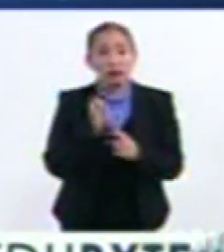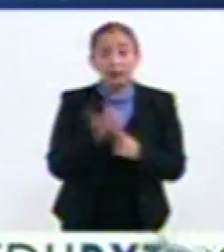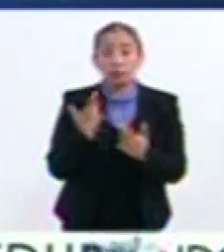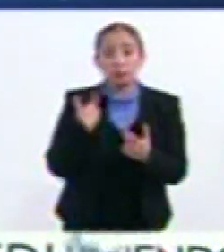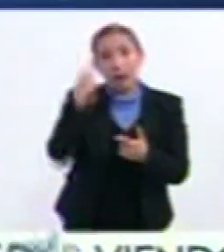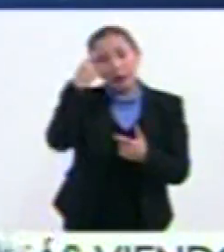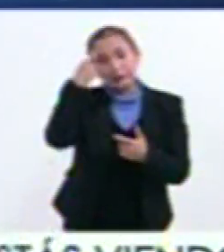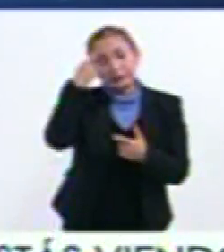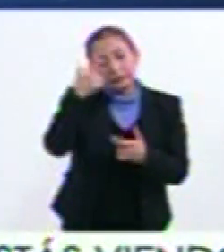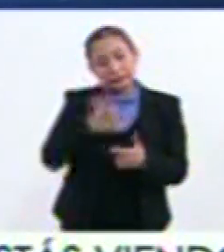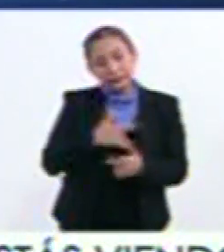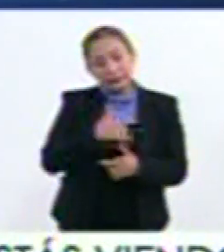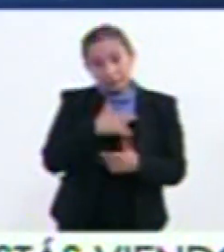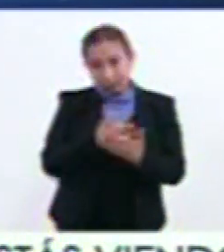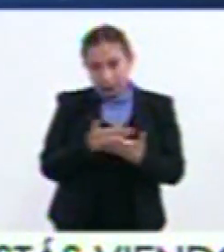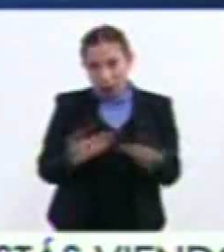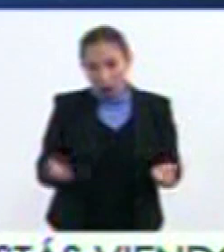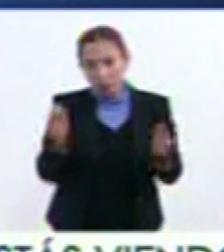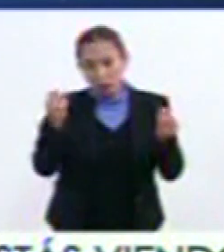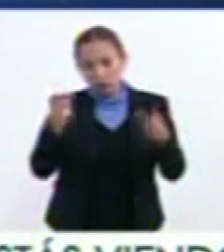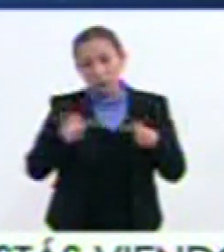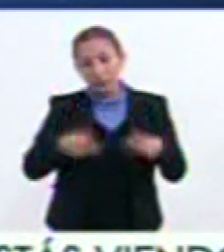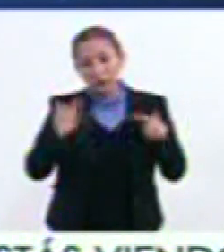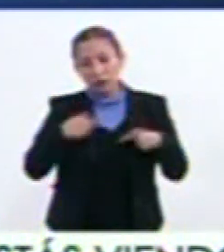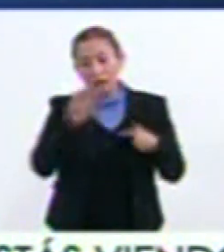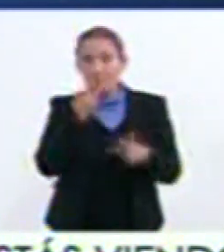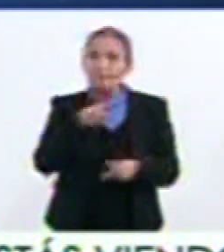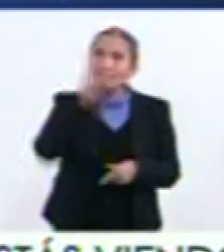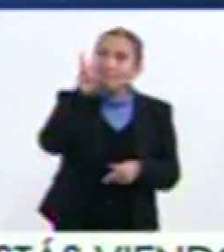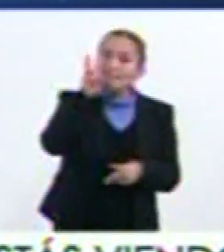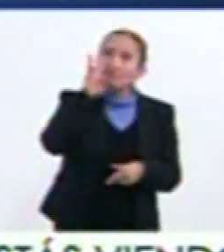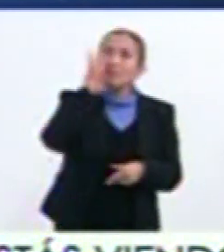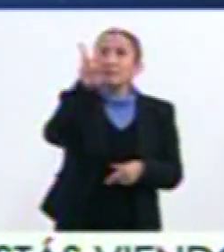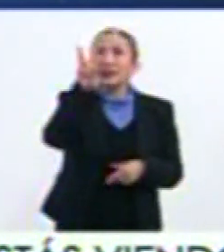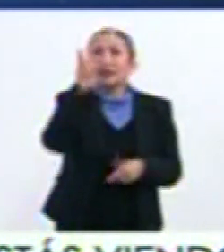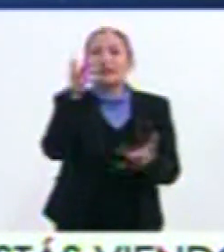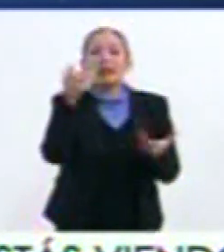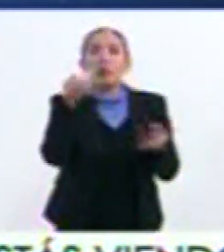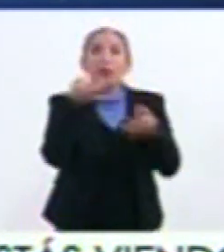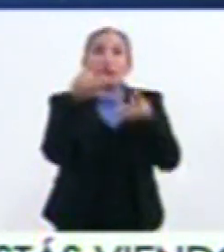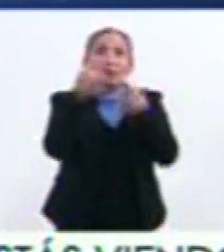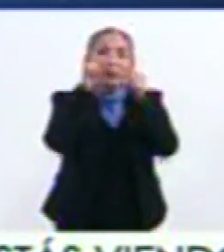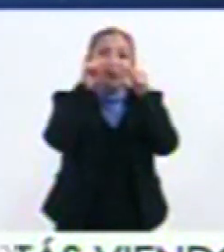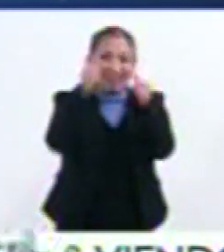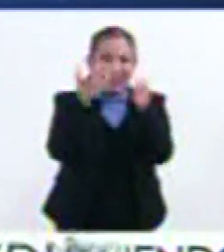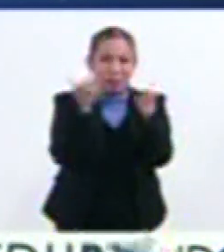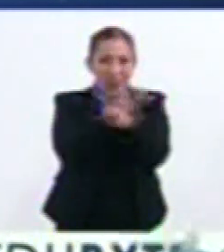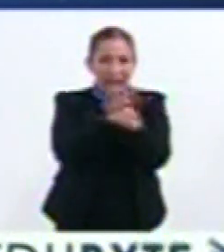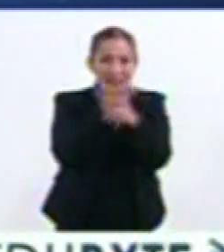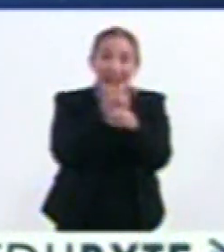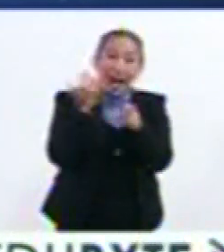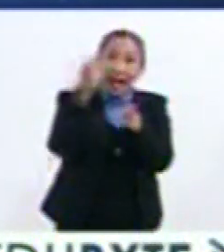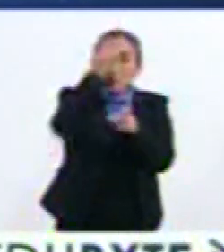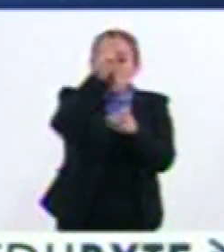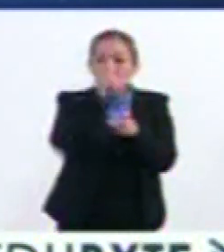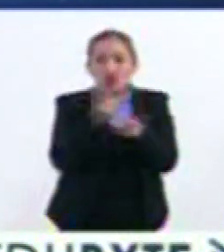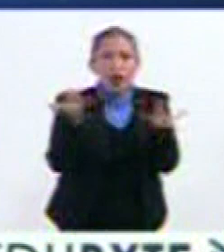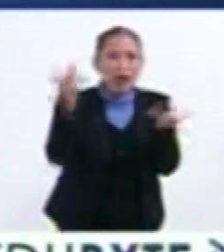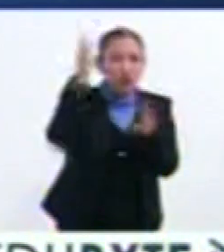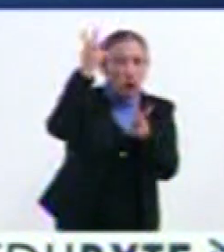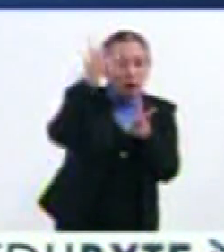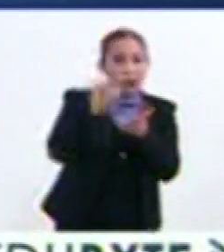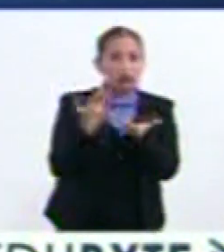un momento Para concientizar Ahora que tanta gente Levanta la vista Y que hay una Atención a estos fenómenos Que